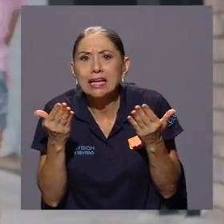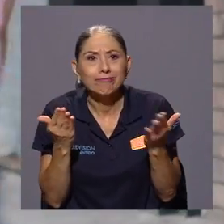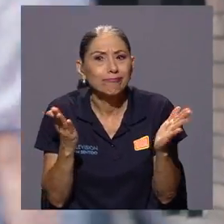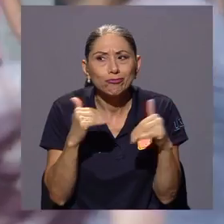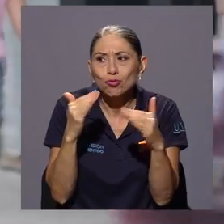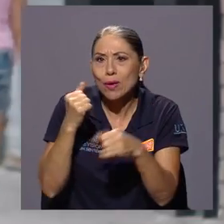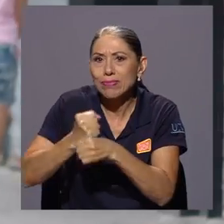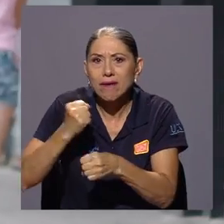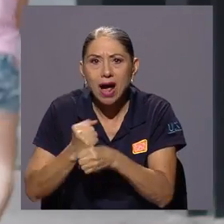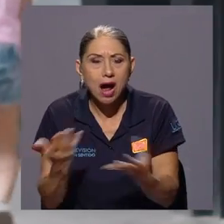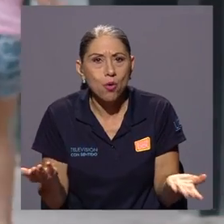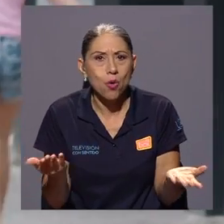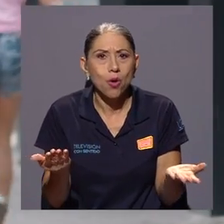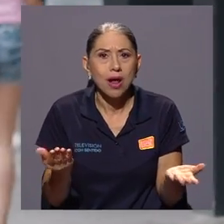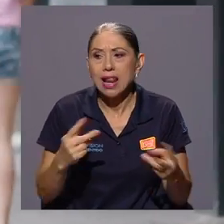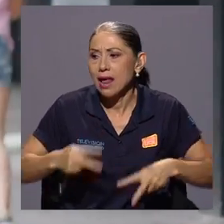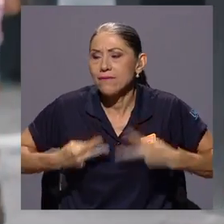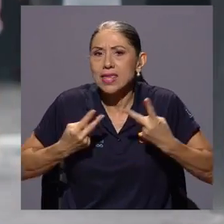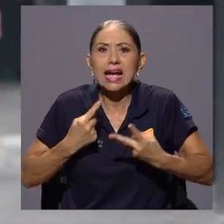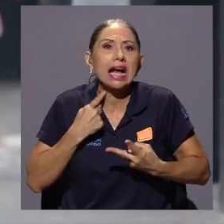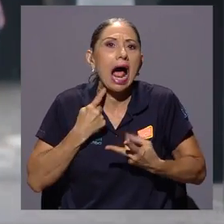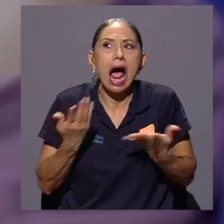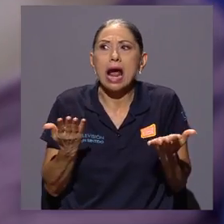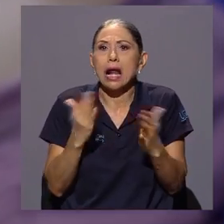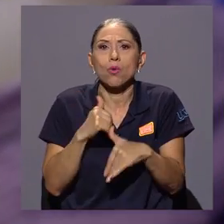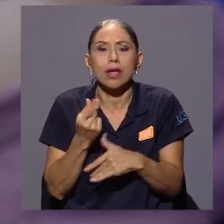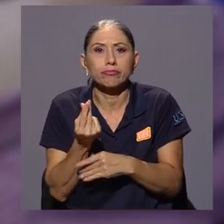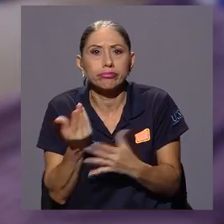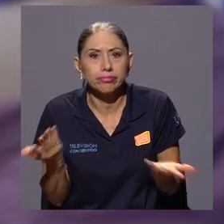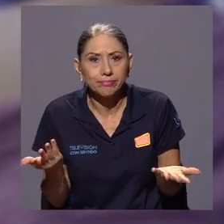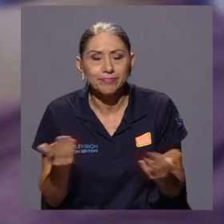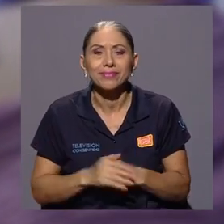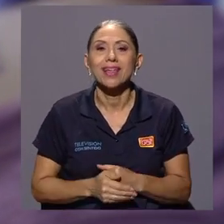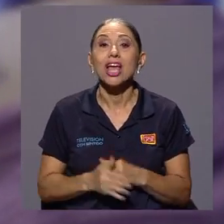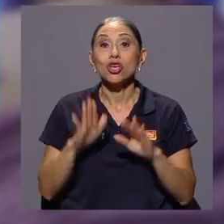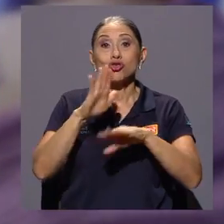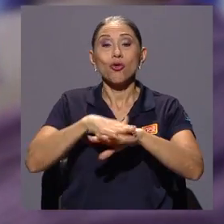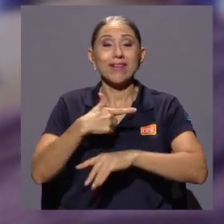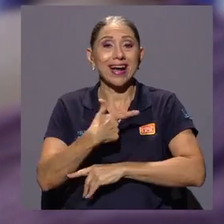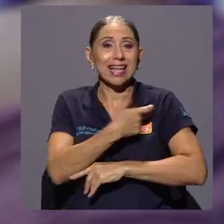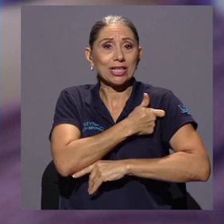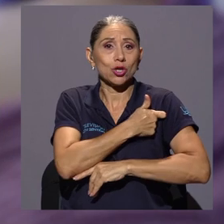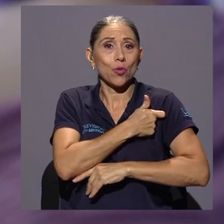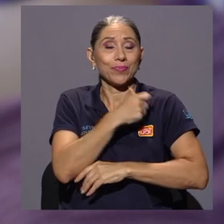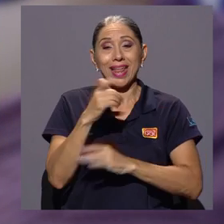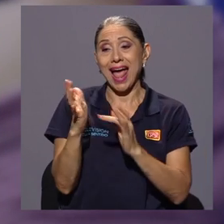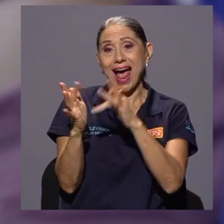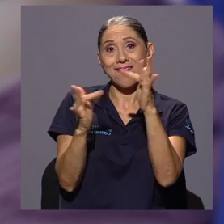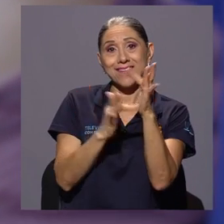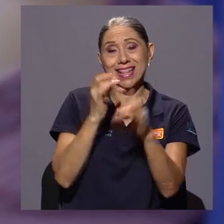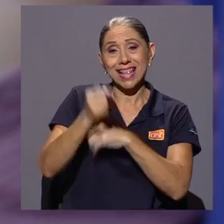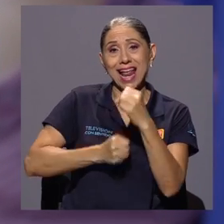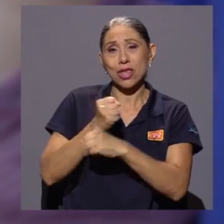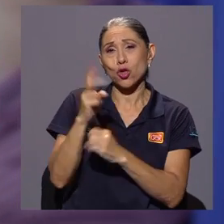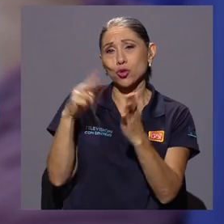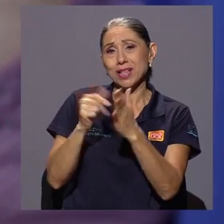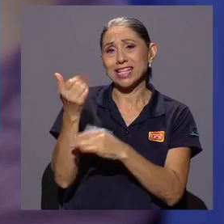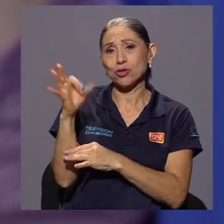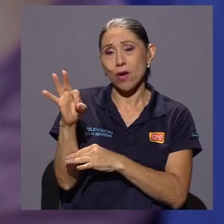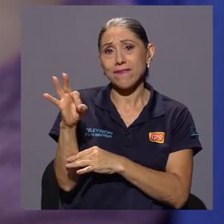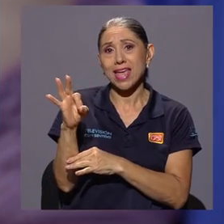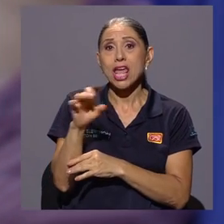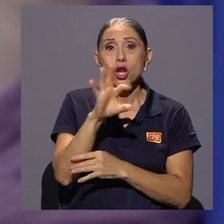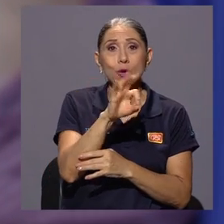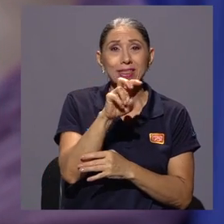el costo de vida, que son temas muy recurrentes. En cuanto a la vacunación, mientras que en abril de 2019 un 96